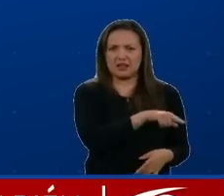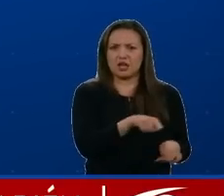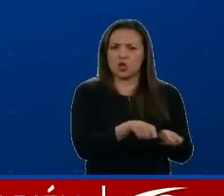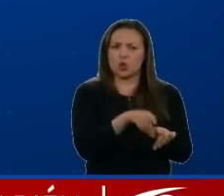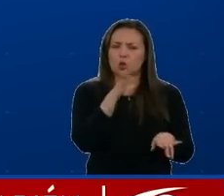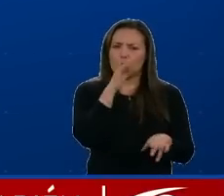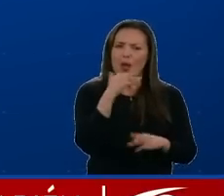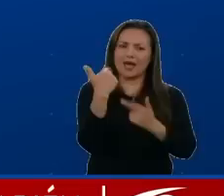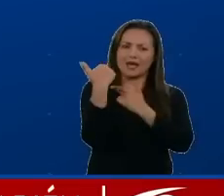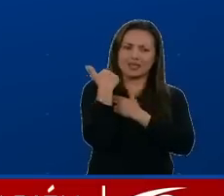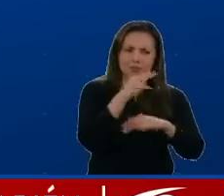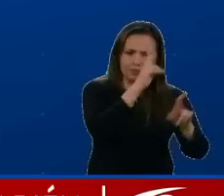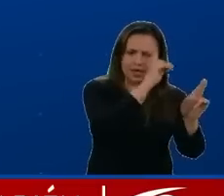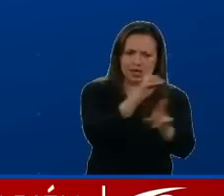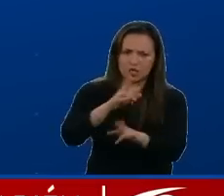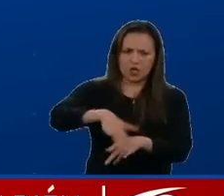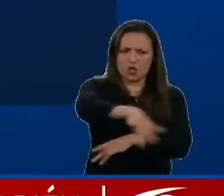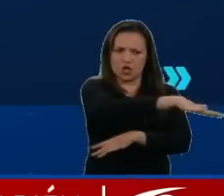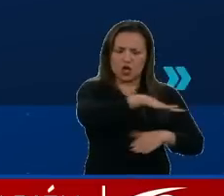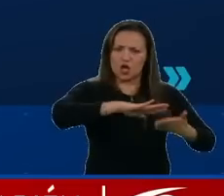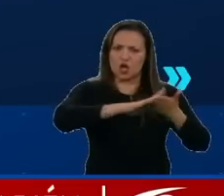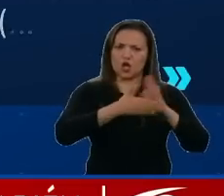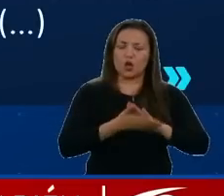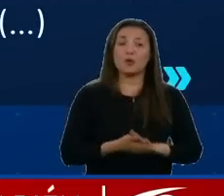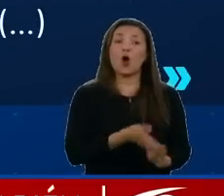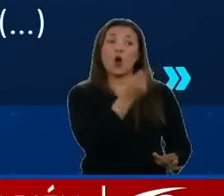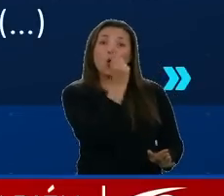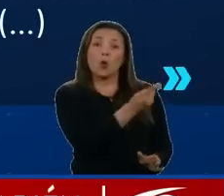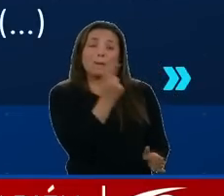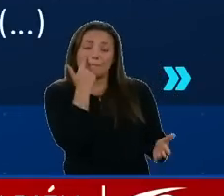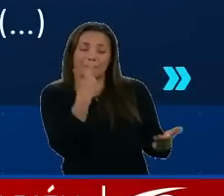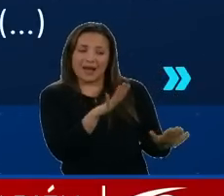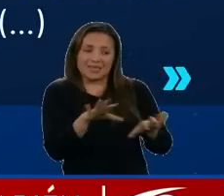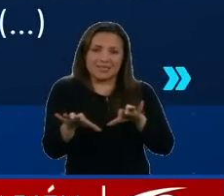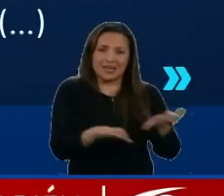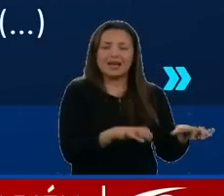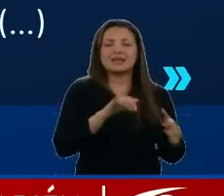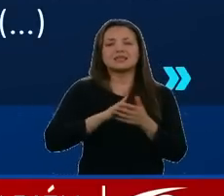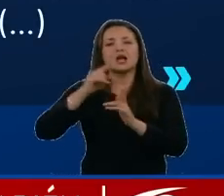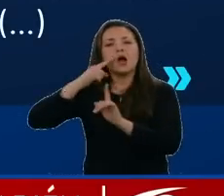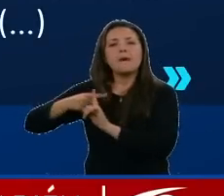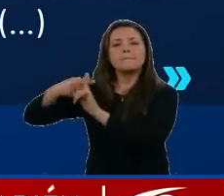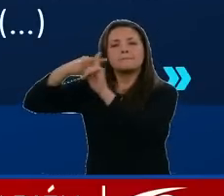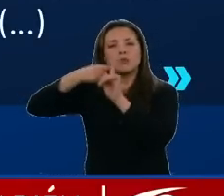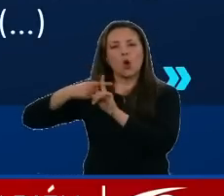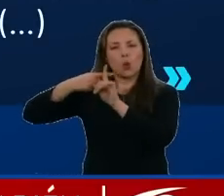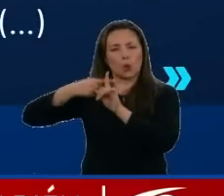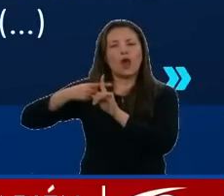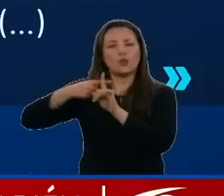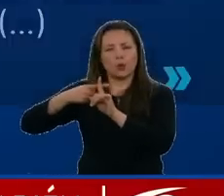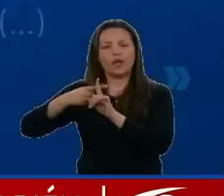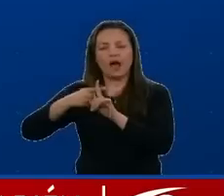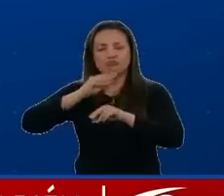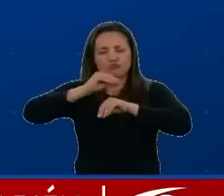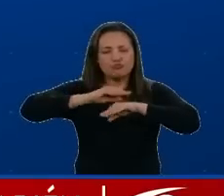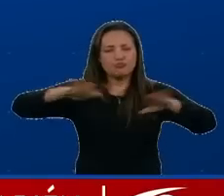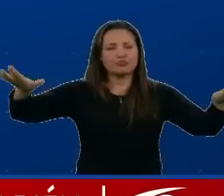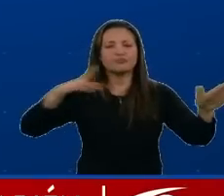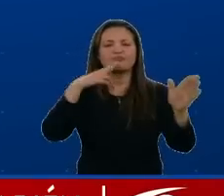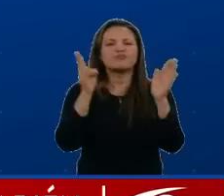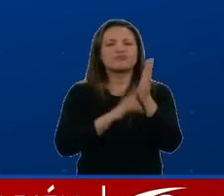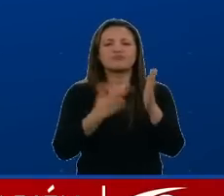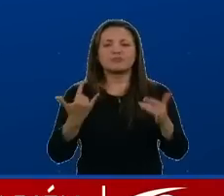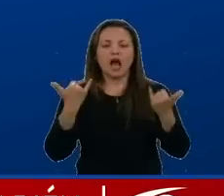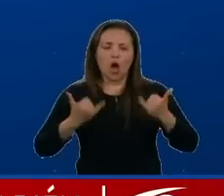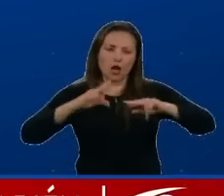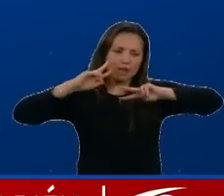respeto por su comunidad. Por su presunta conducta inapropiada, la Procuraduría General de la Nación emitió un comunicado anunciando